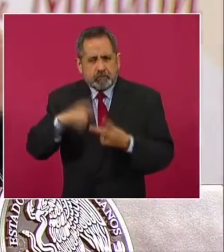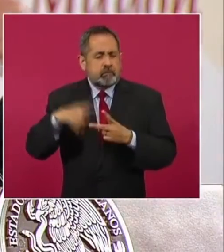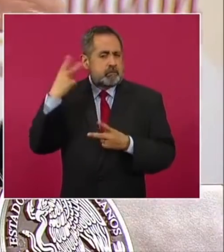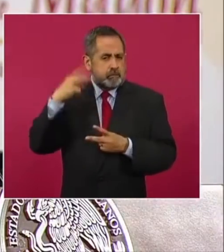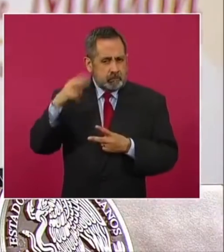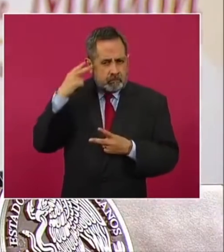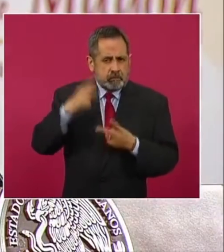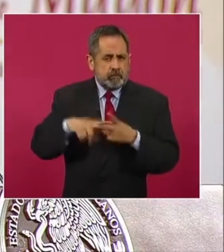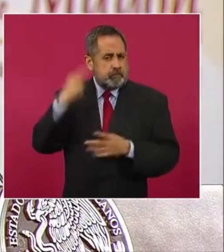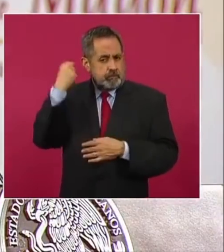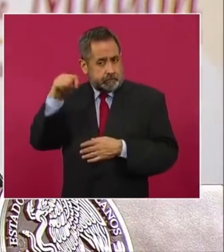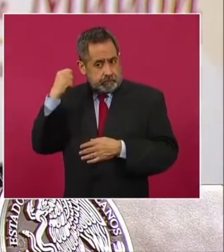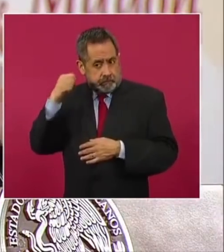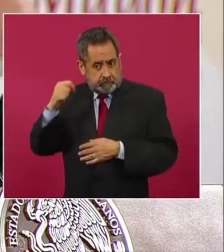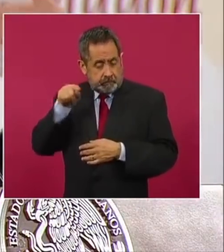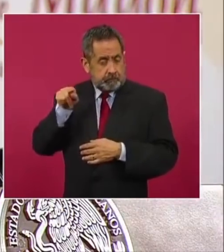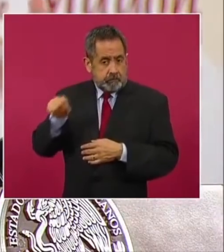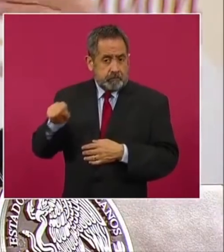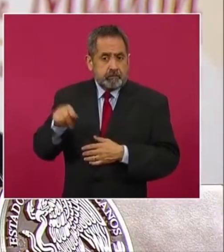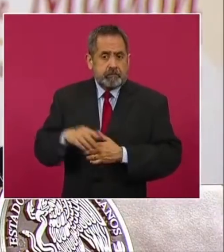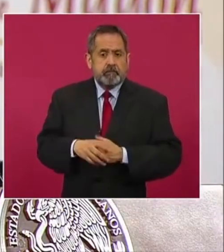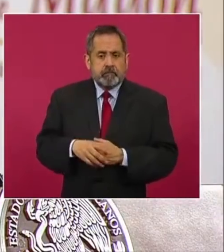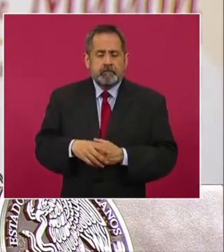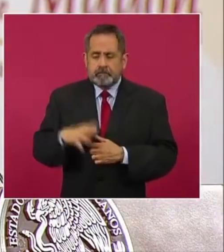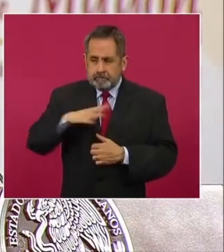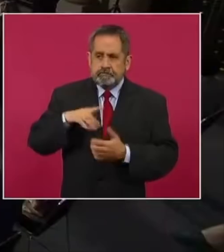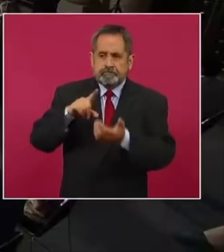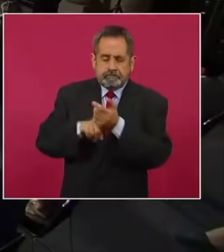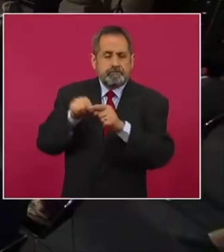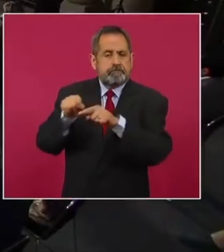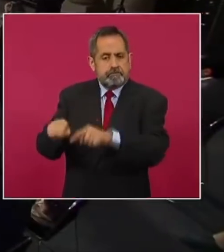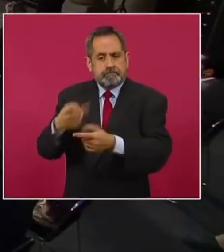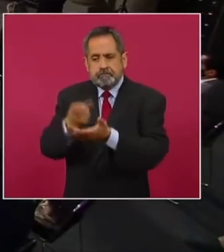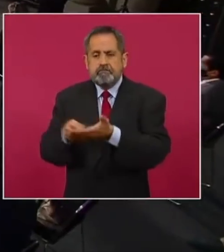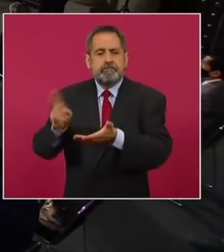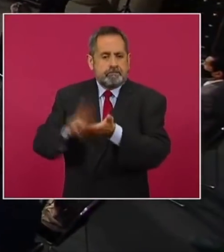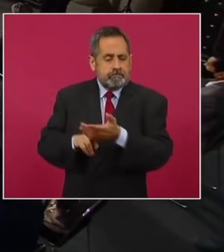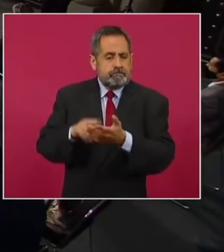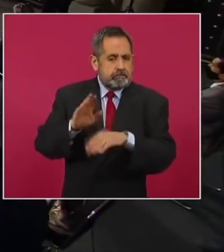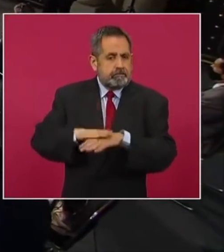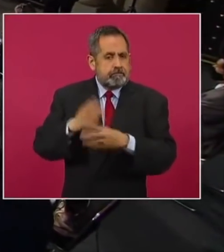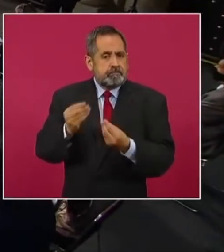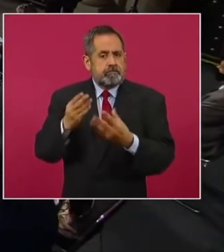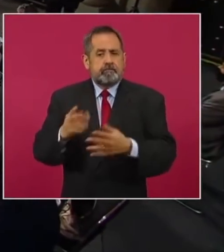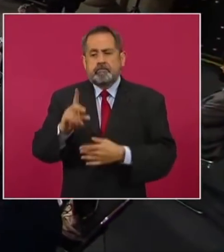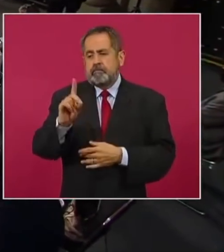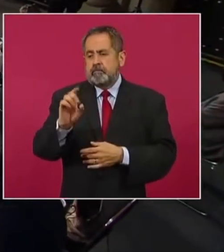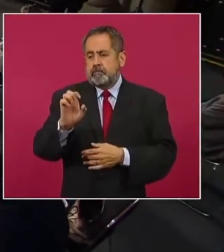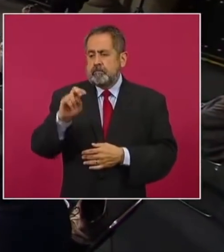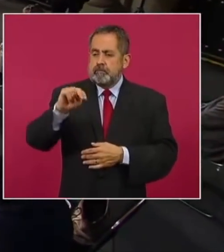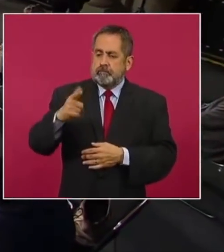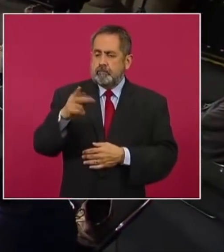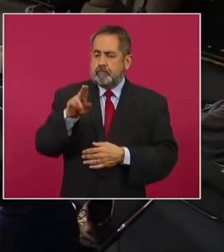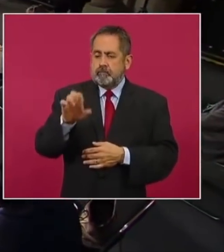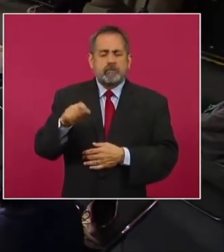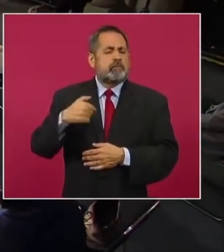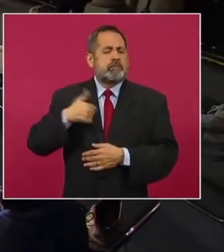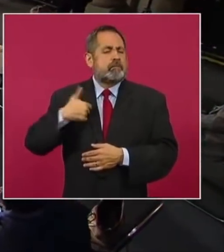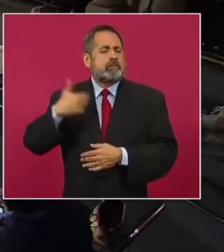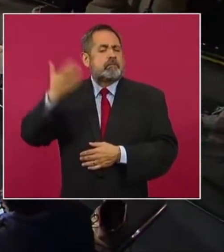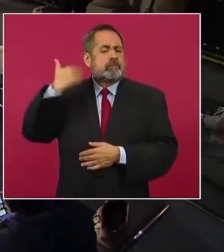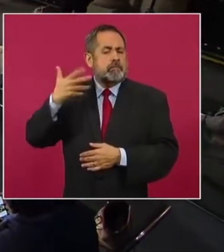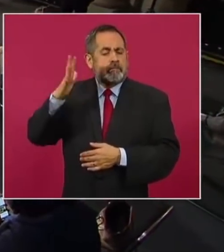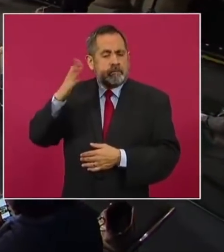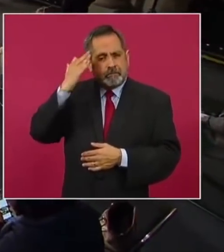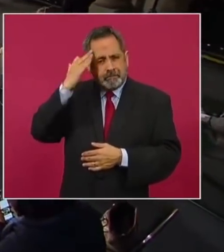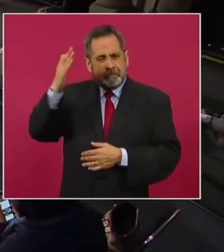Veracruz, como Tabasco, pues se da la incidencia de dengue, ¿qué hacíamos nosotros cuando nos